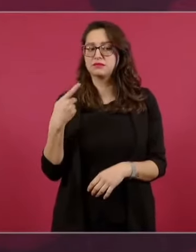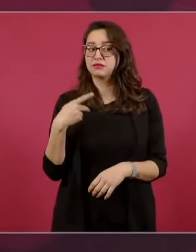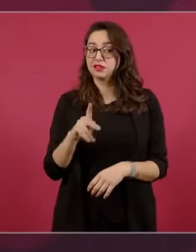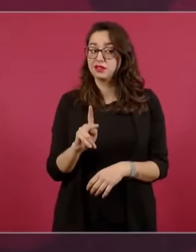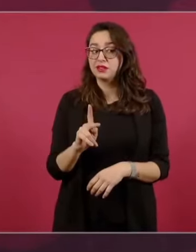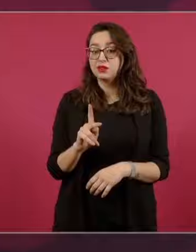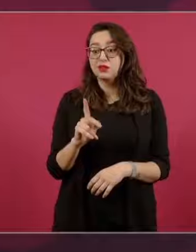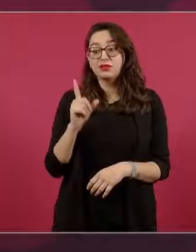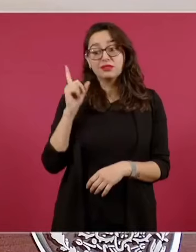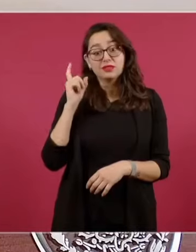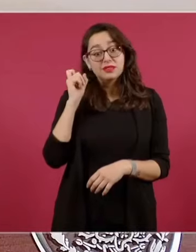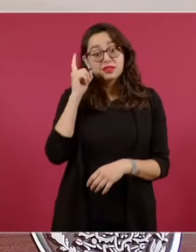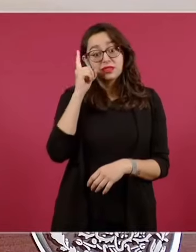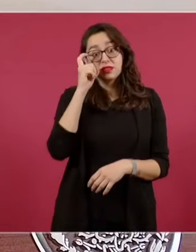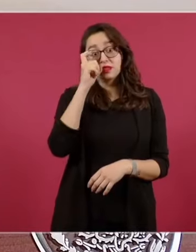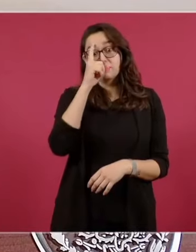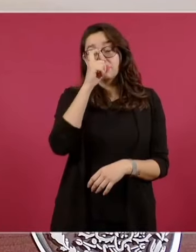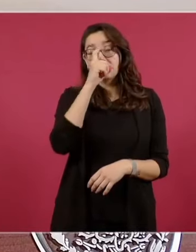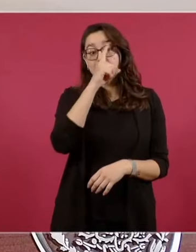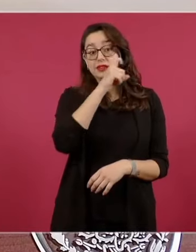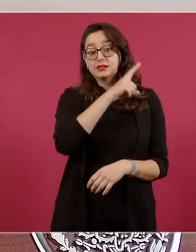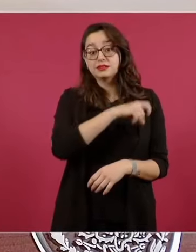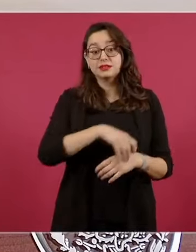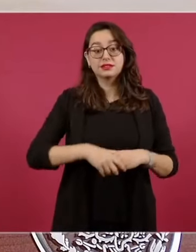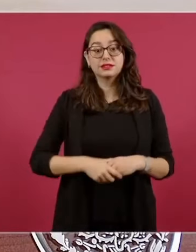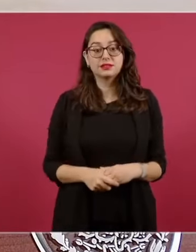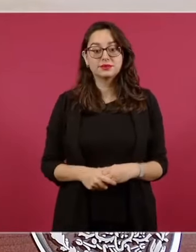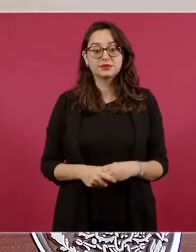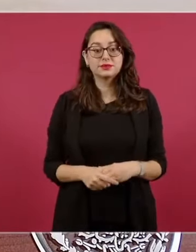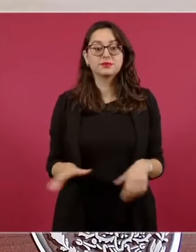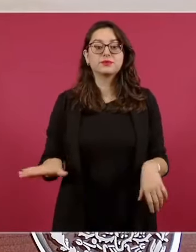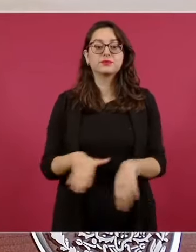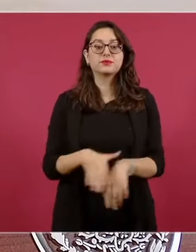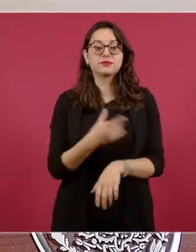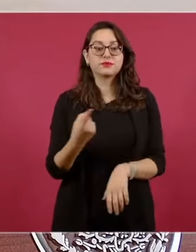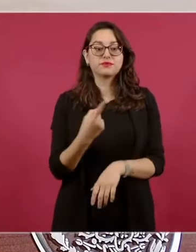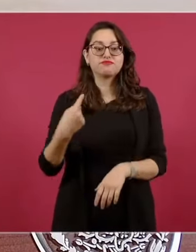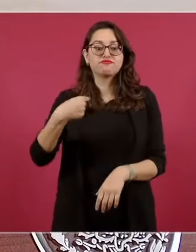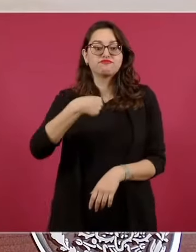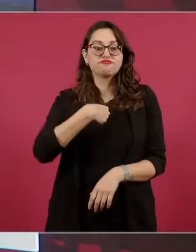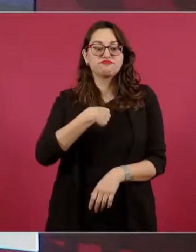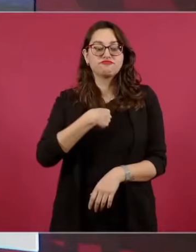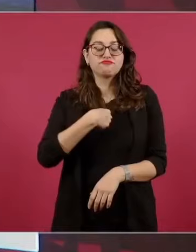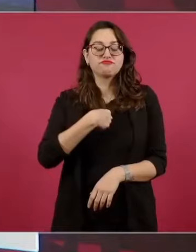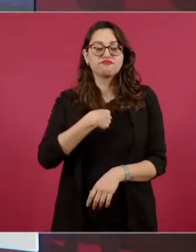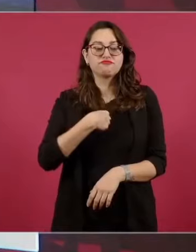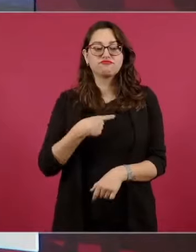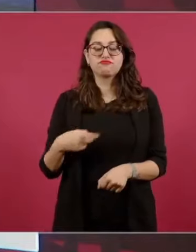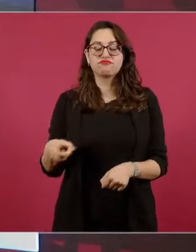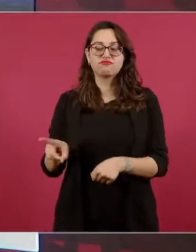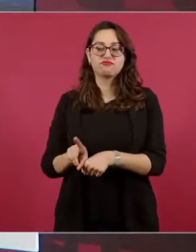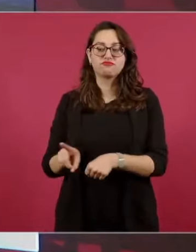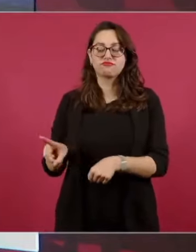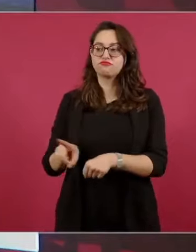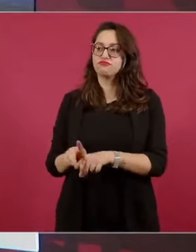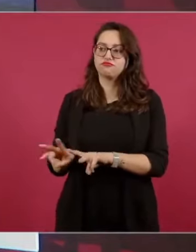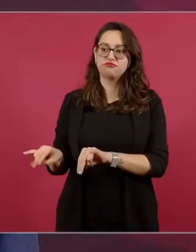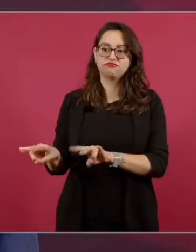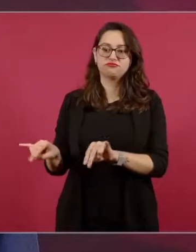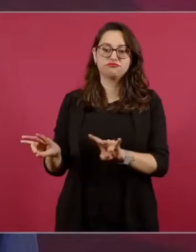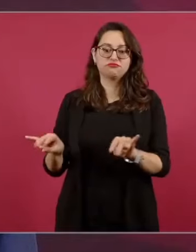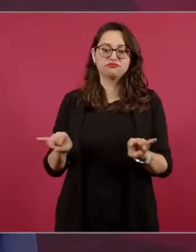porque yo estoy muy al tanto de todo.